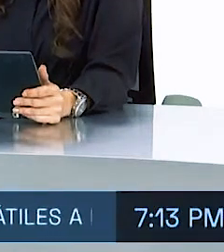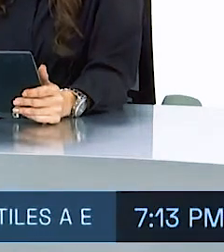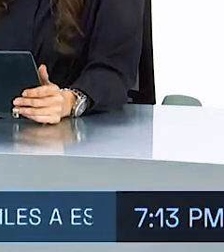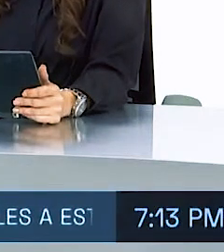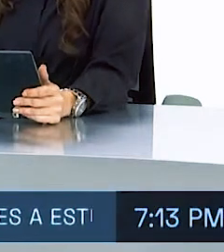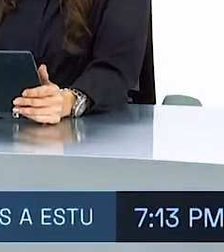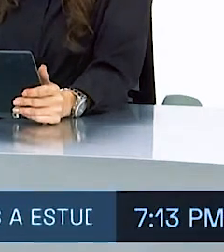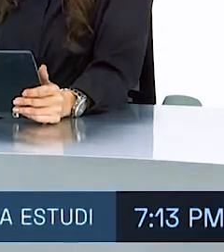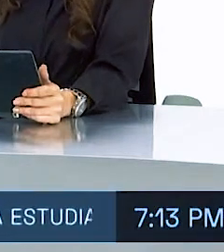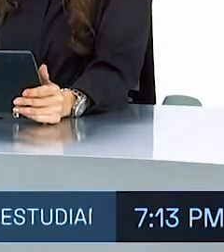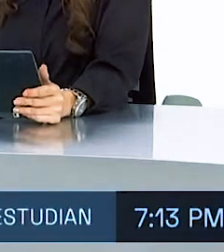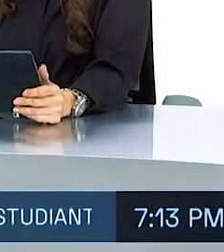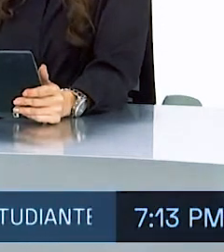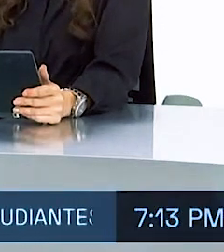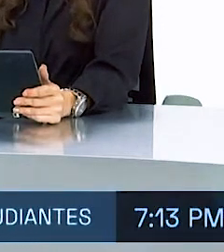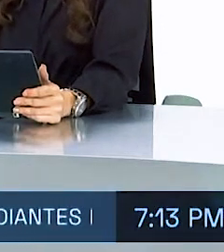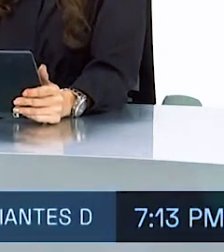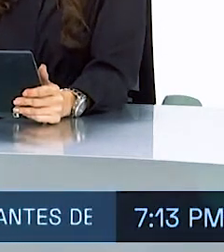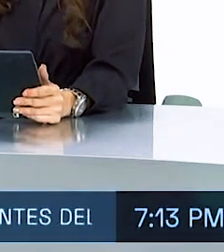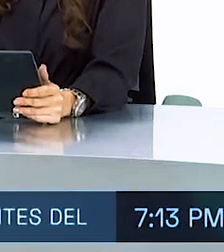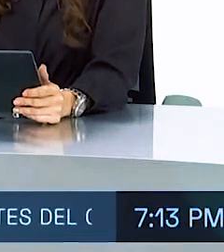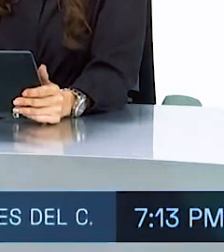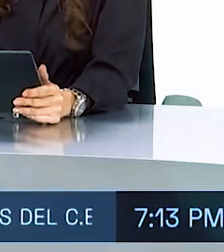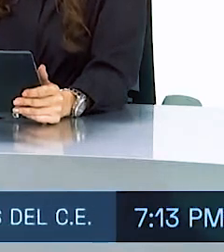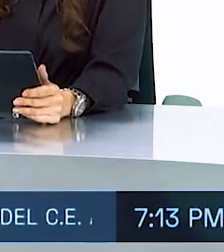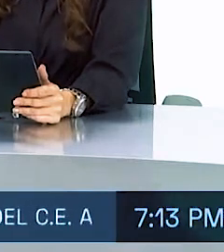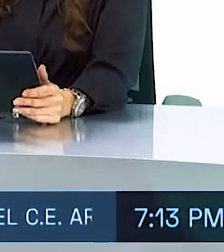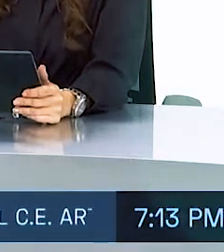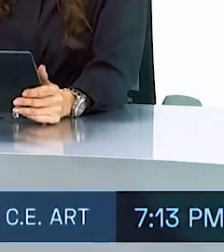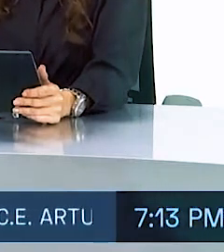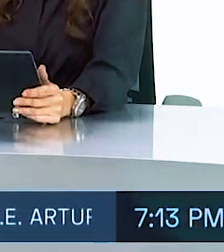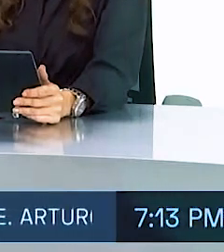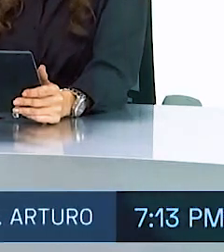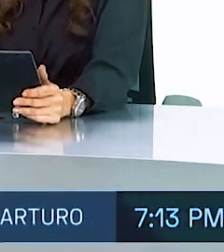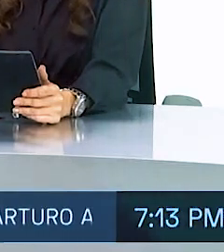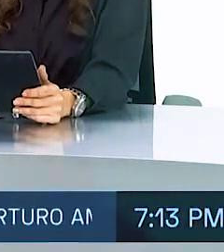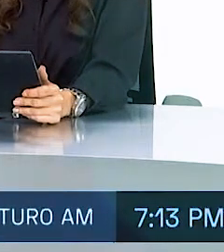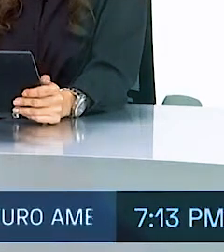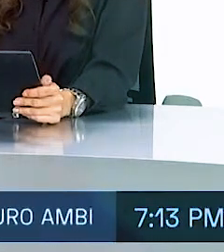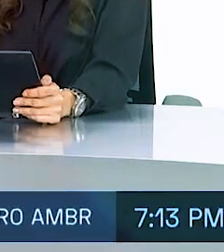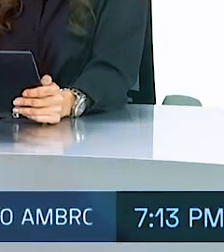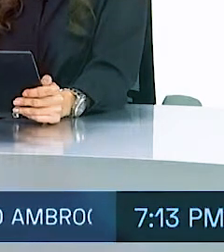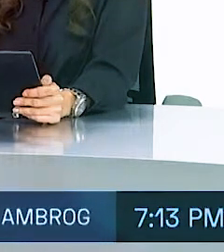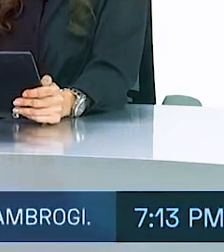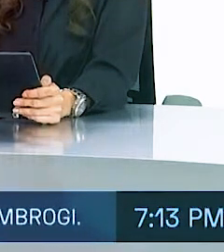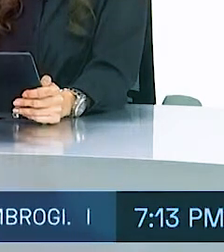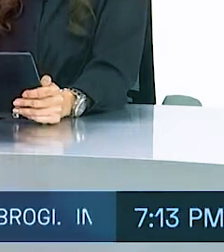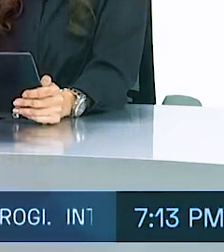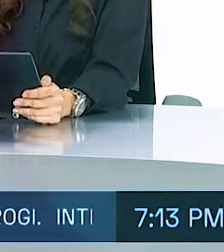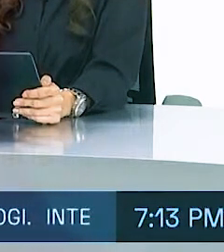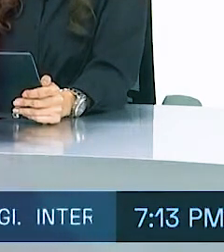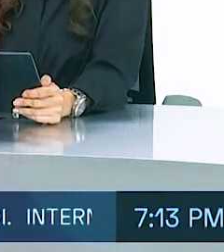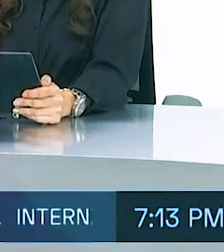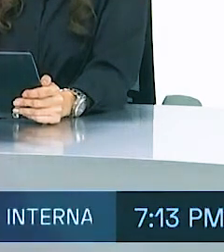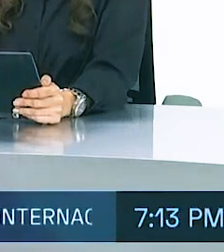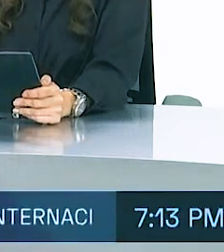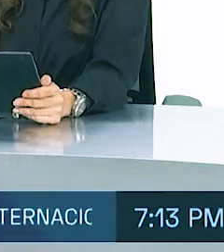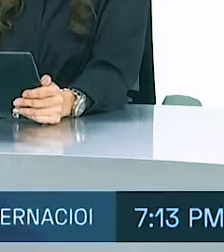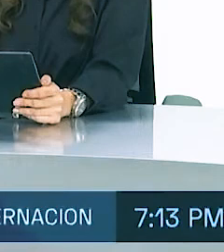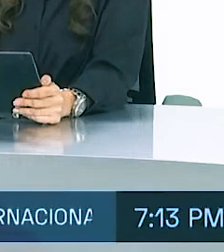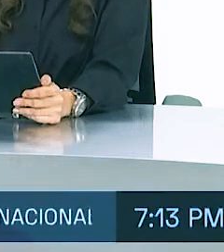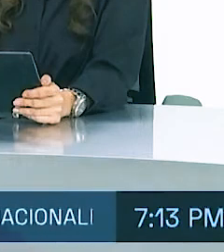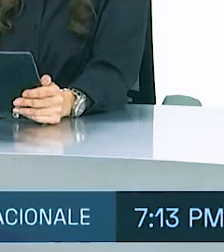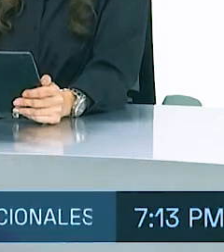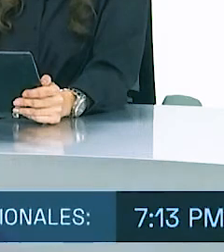precedente en el país un referente regional incluso este centro. Así es escuchábamos de la voz de la primera dama algunos de los beneficios que